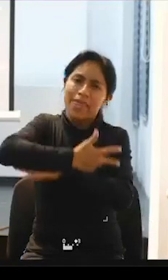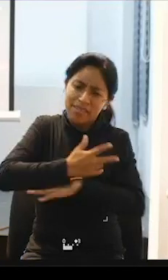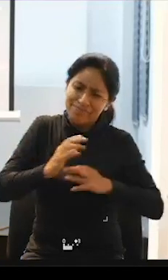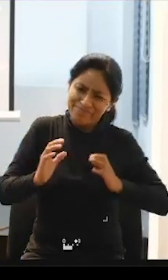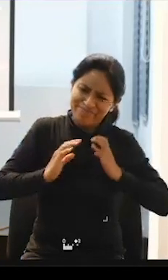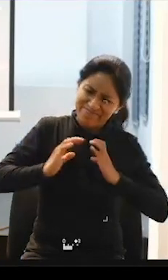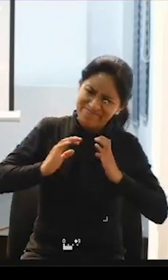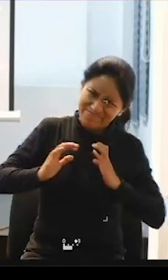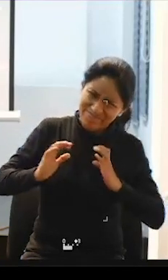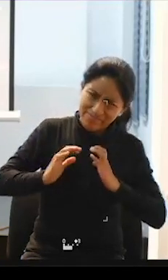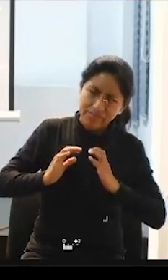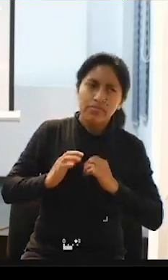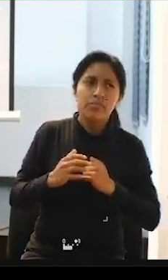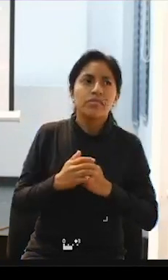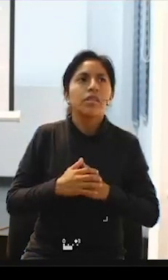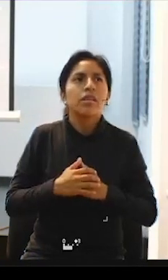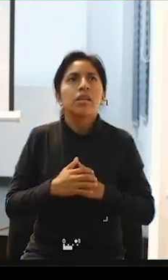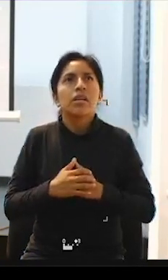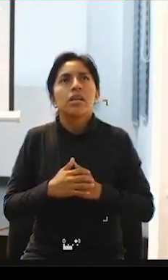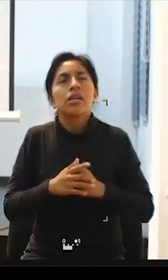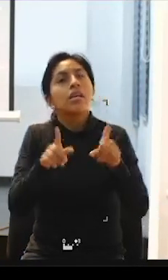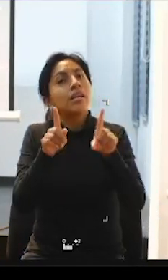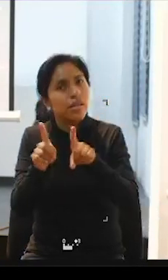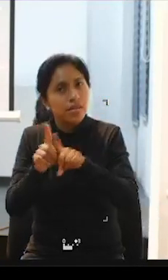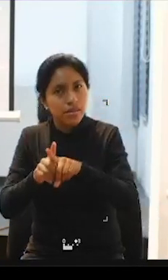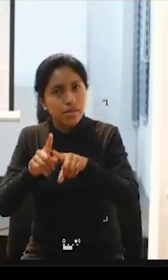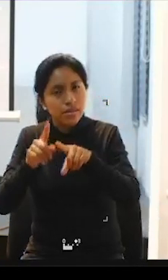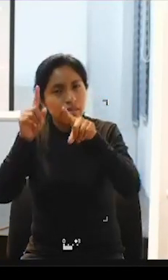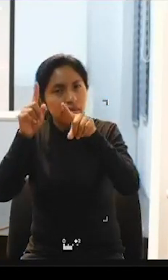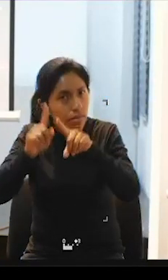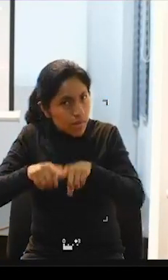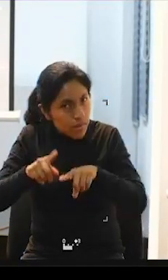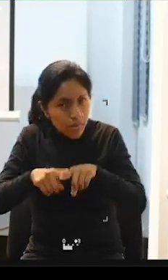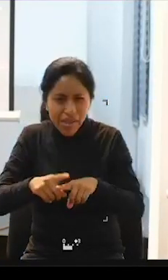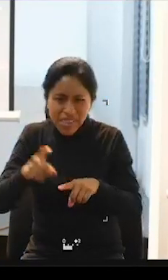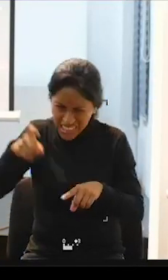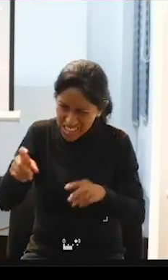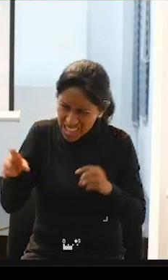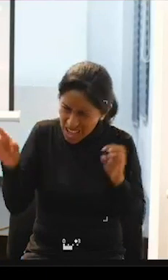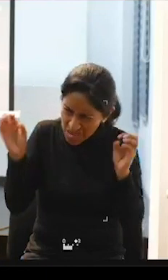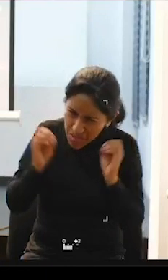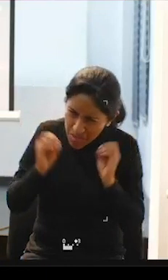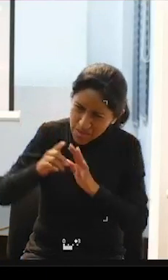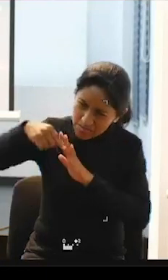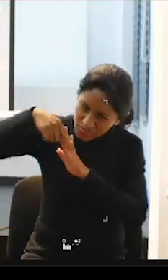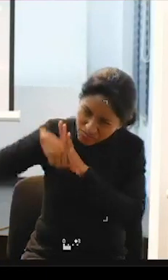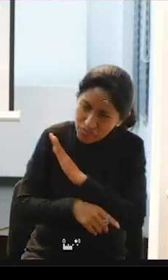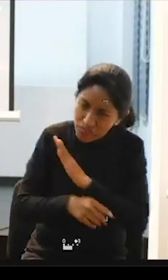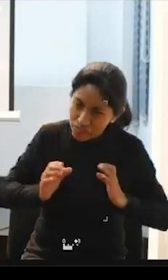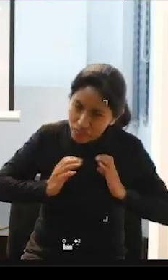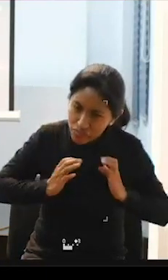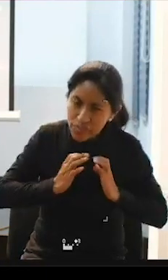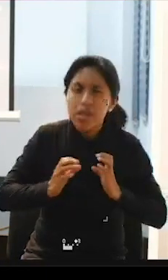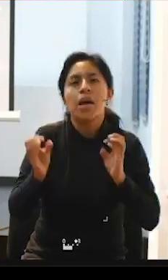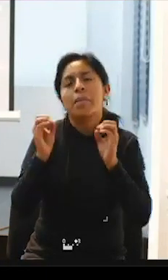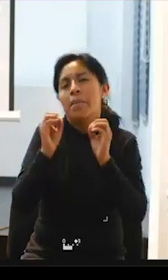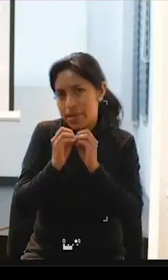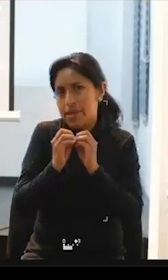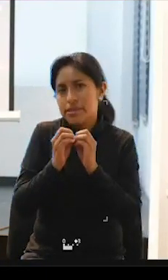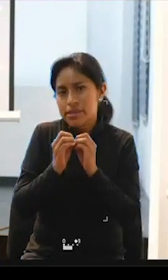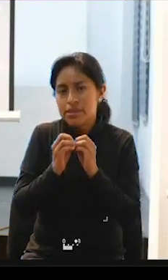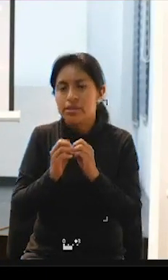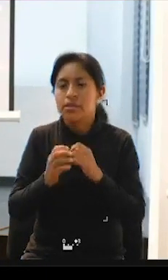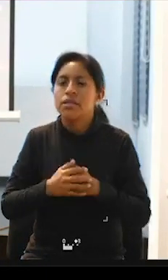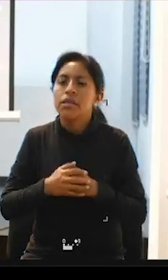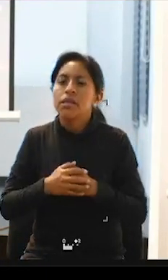y de acuerdo a la necesidad se hace más capacitaciones en la capacitación